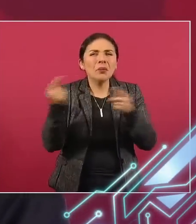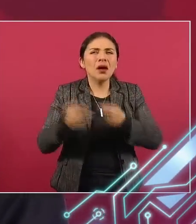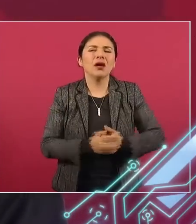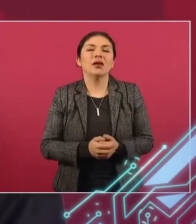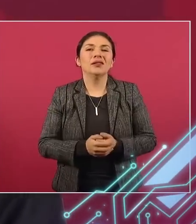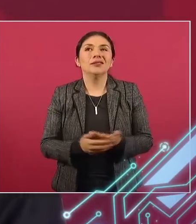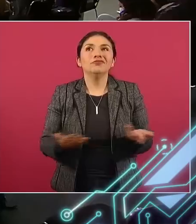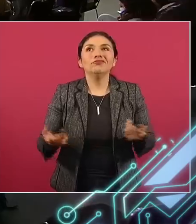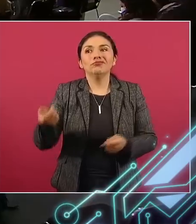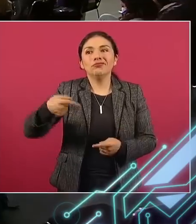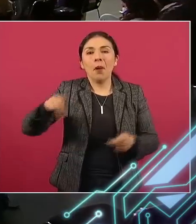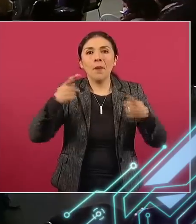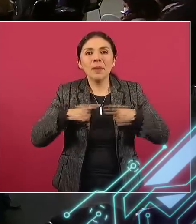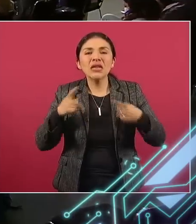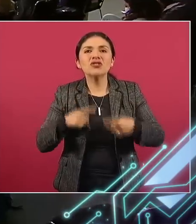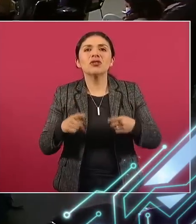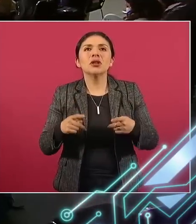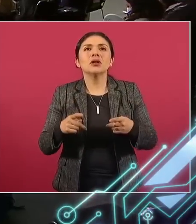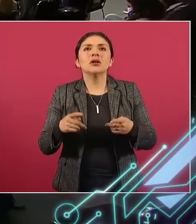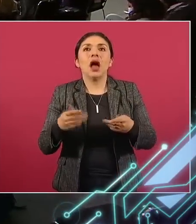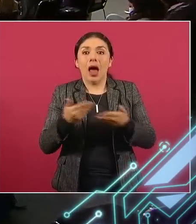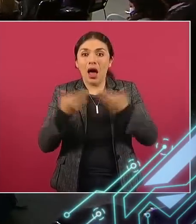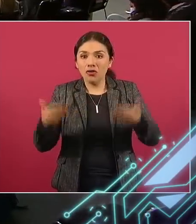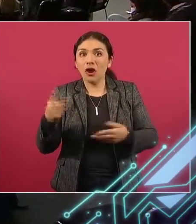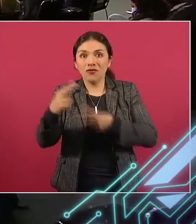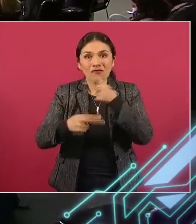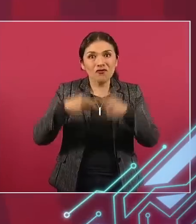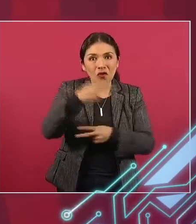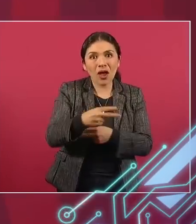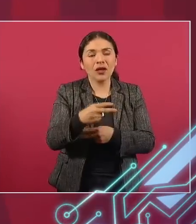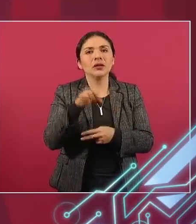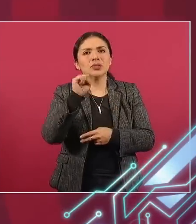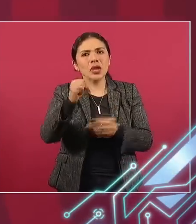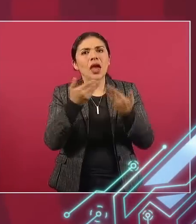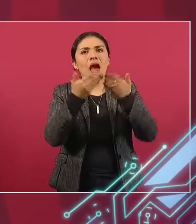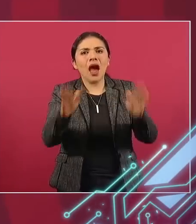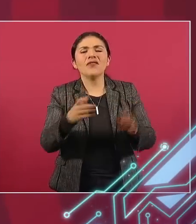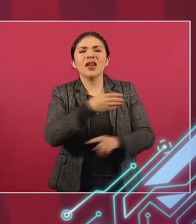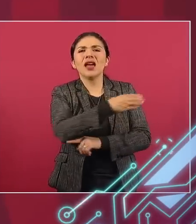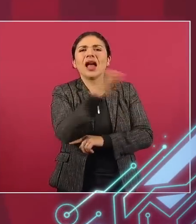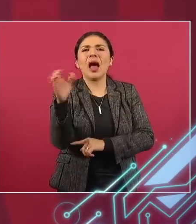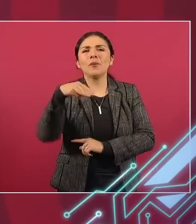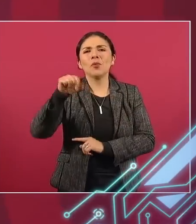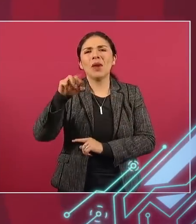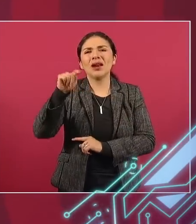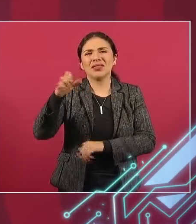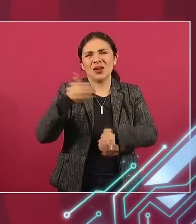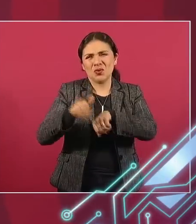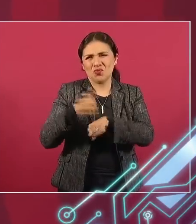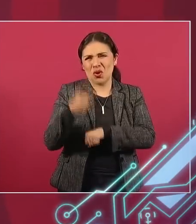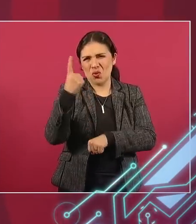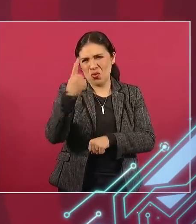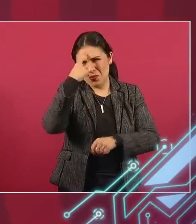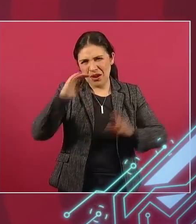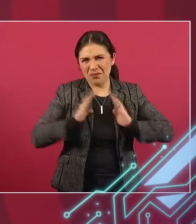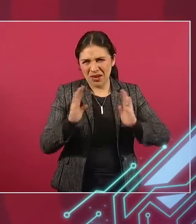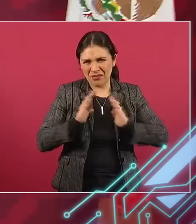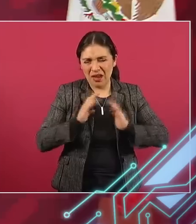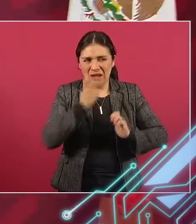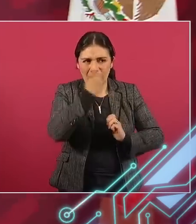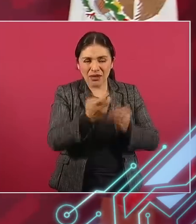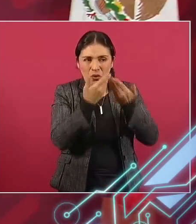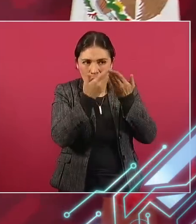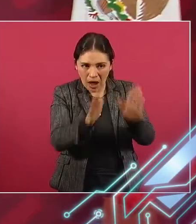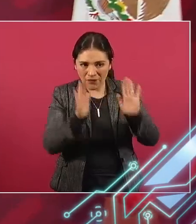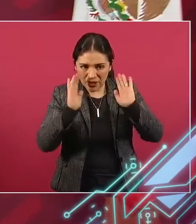se abriera el campo militar número uno, pero no sólo eso, que se abran